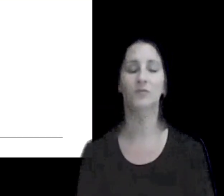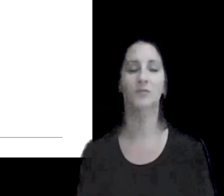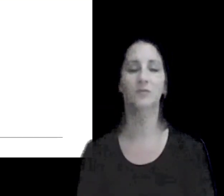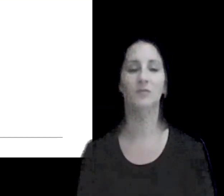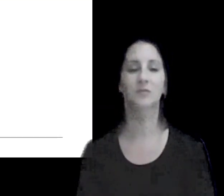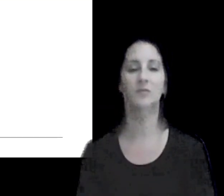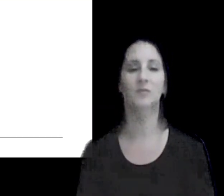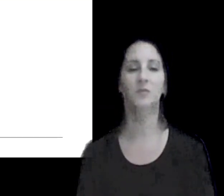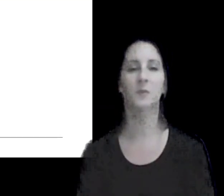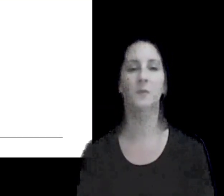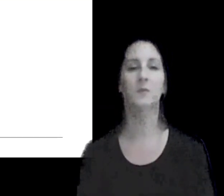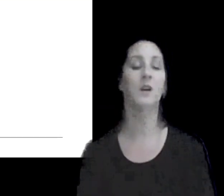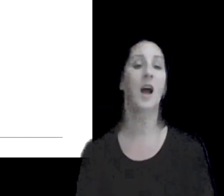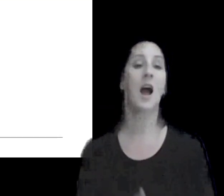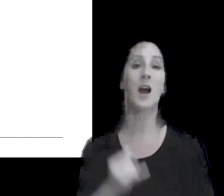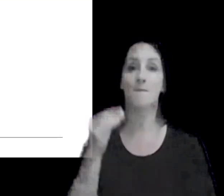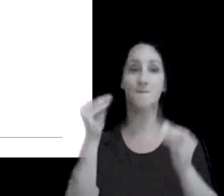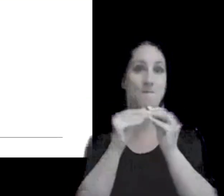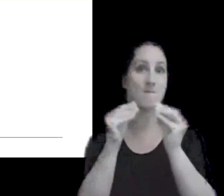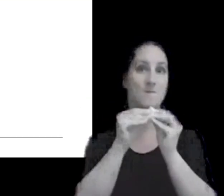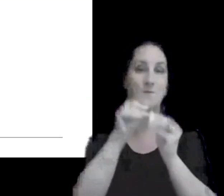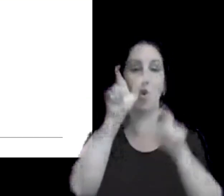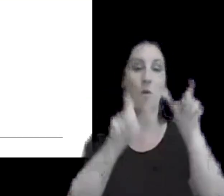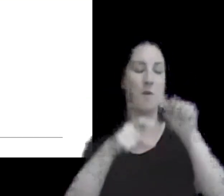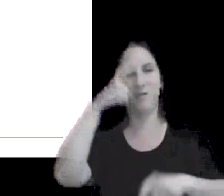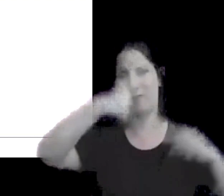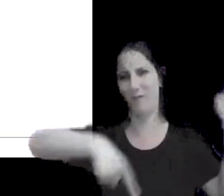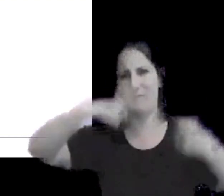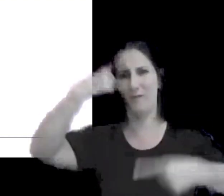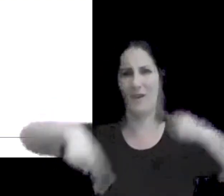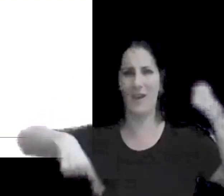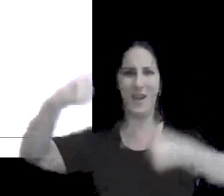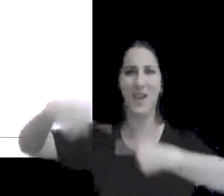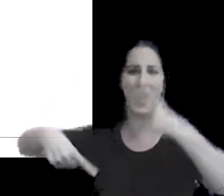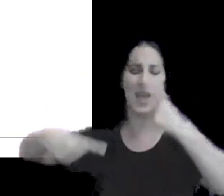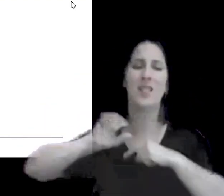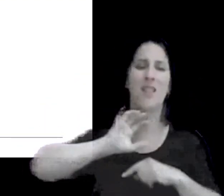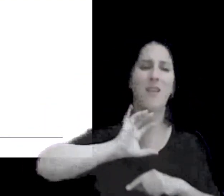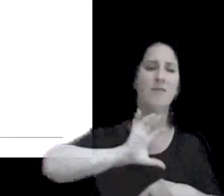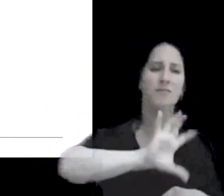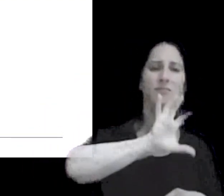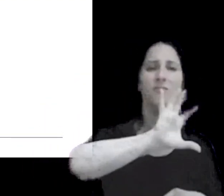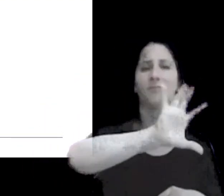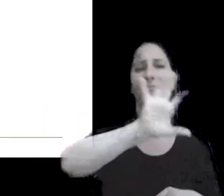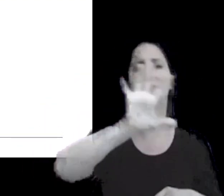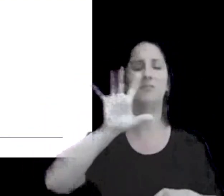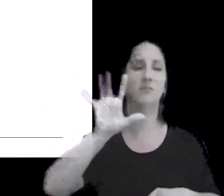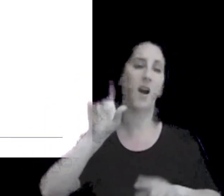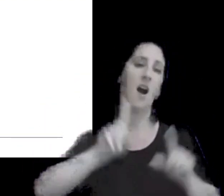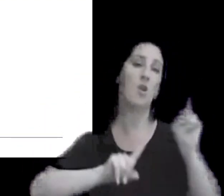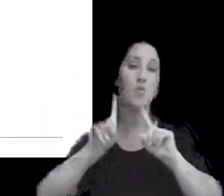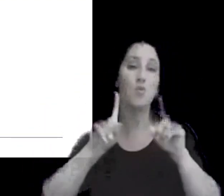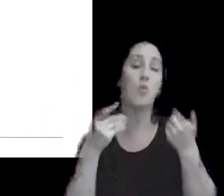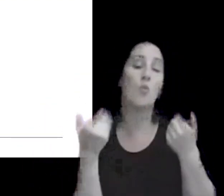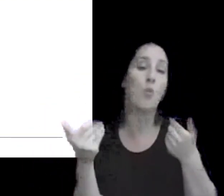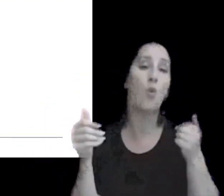un universo de compañeros obviamente que cada uno está en diferentes lugares y habrá algunos que obviamente